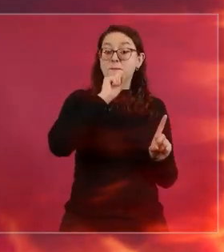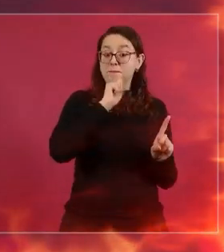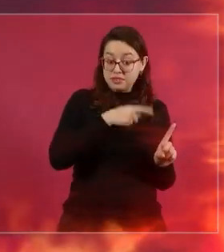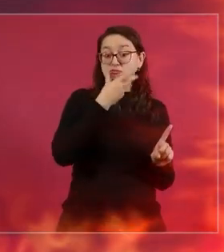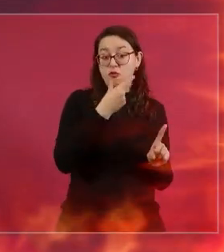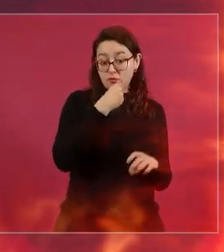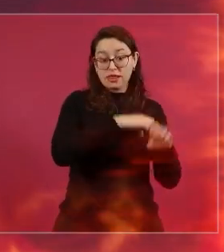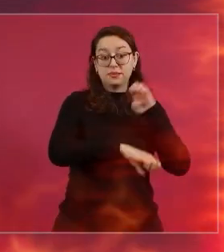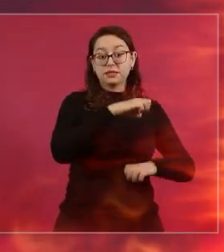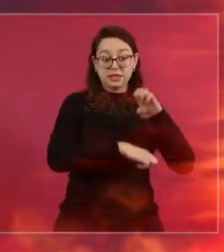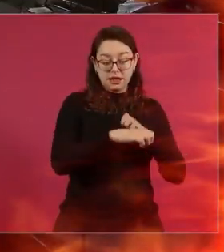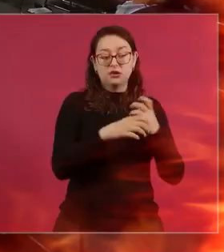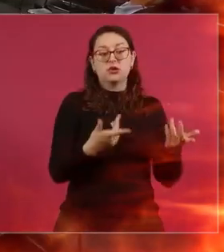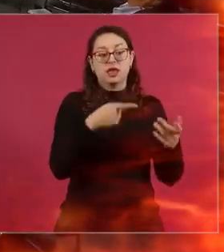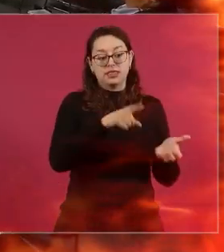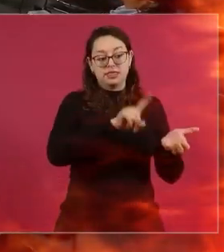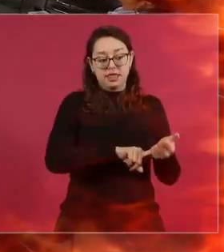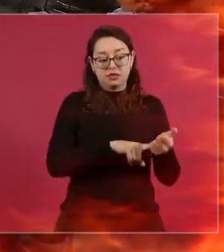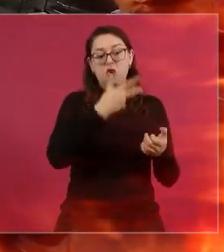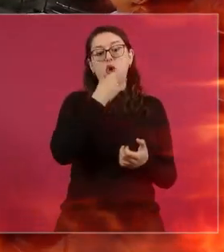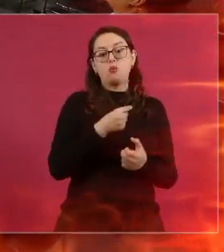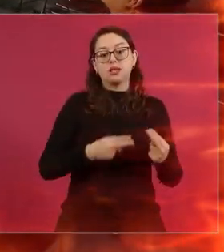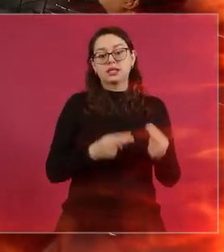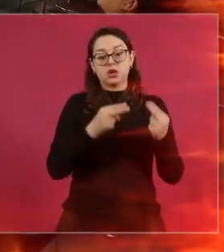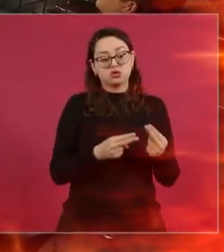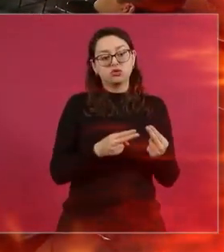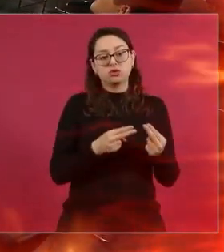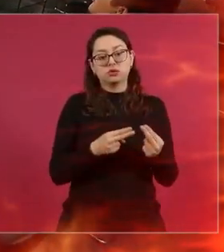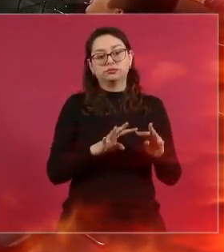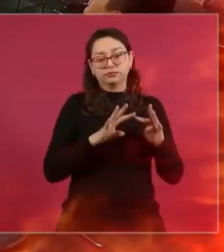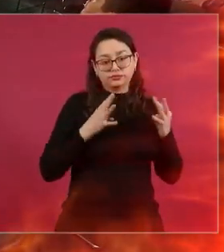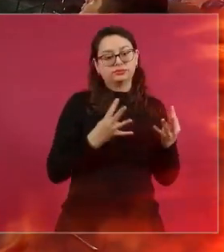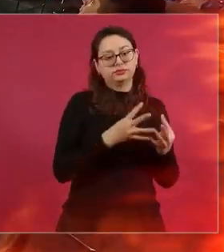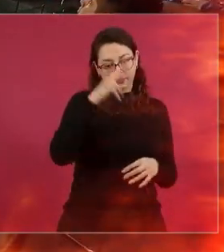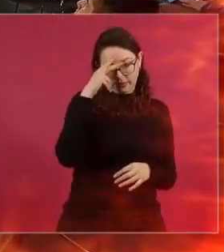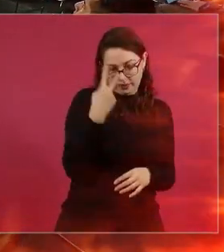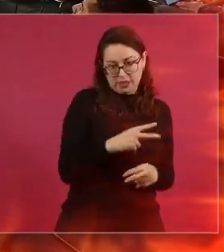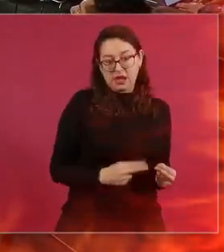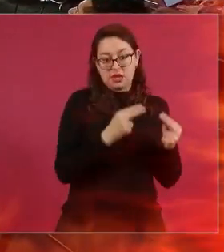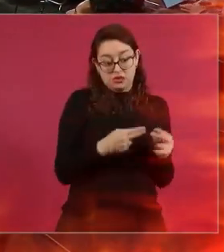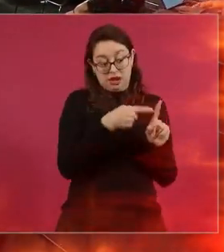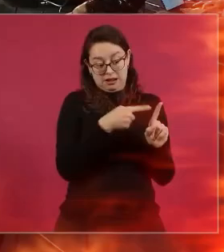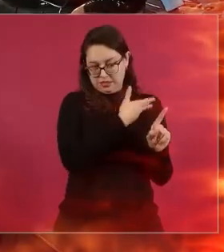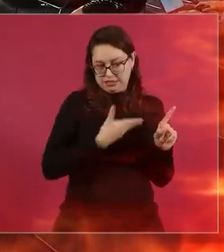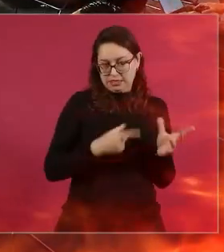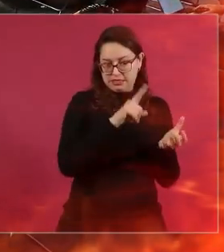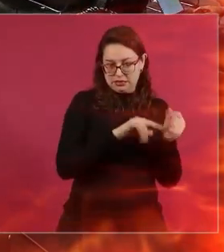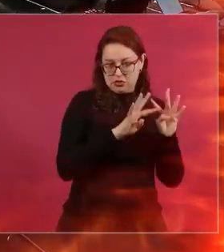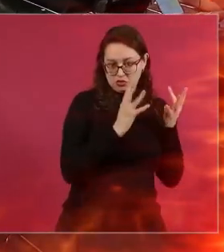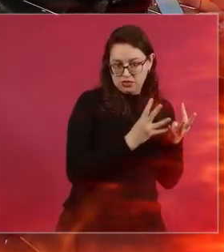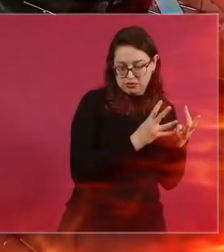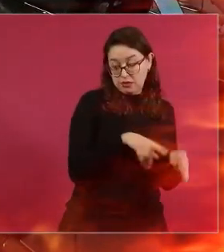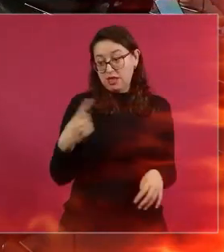las redes sociales he dicho que estoy completamente seguro que en el 2006 hubo fraude electoral era muy muy evidente